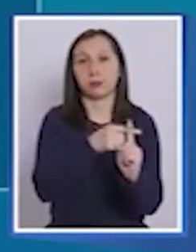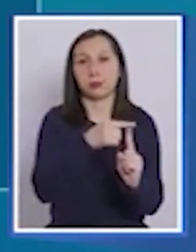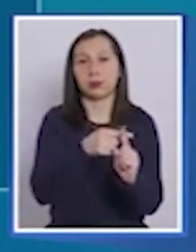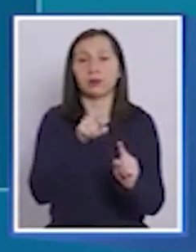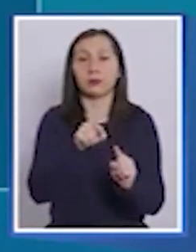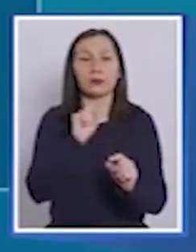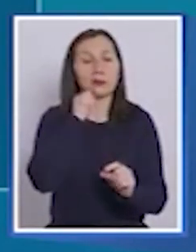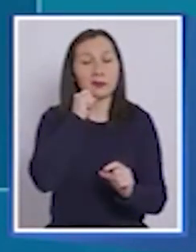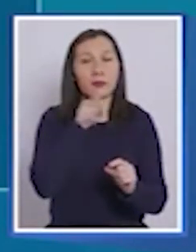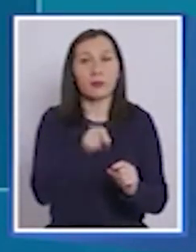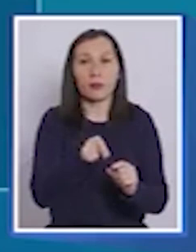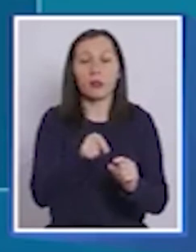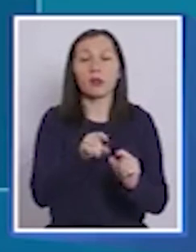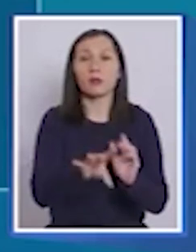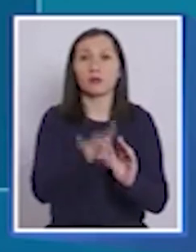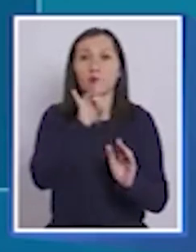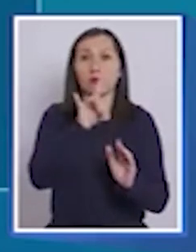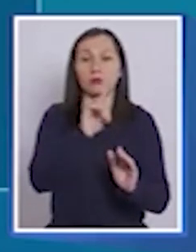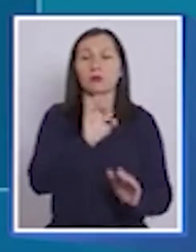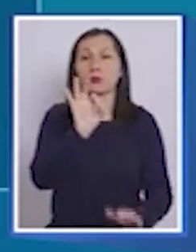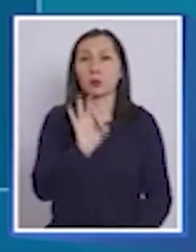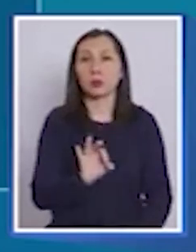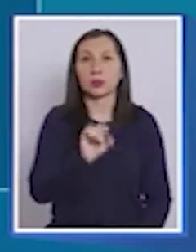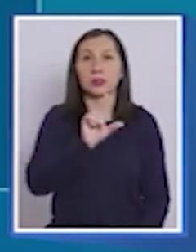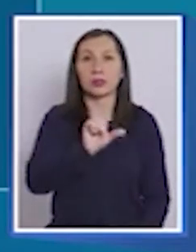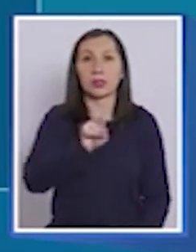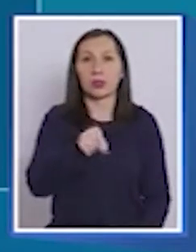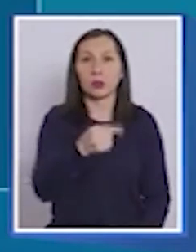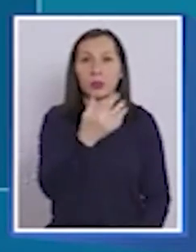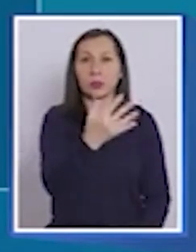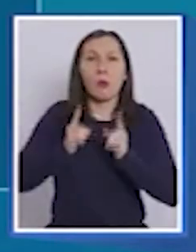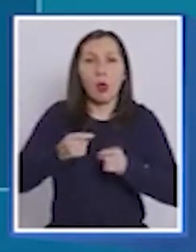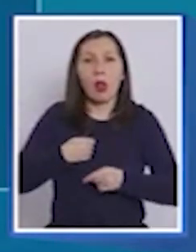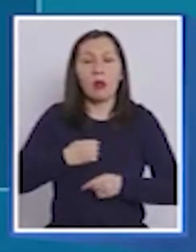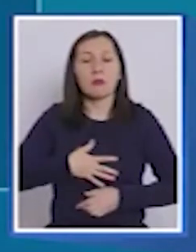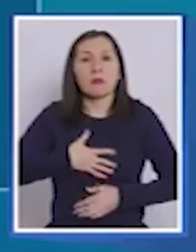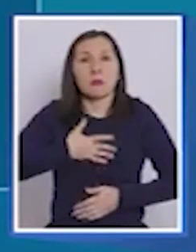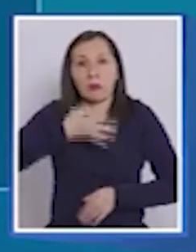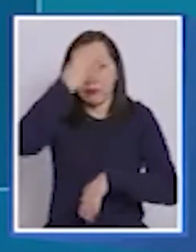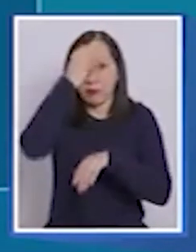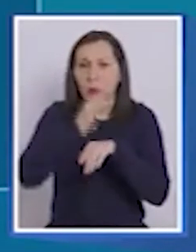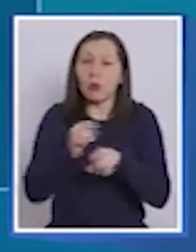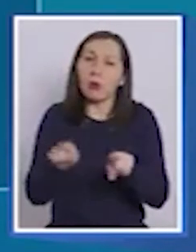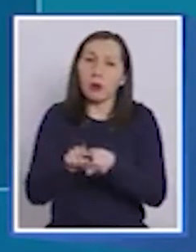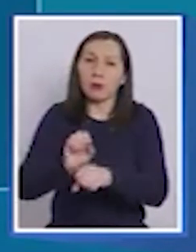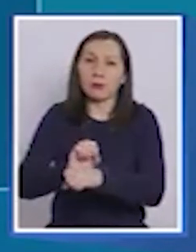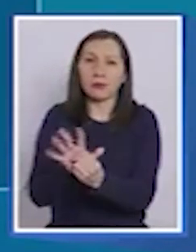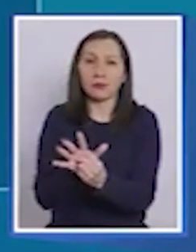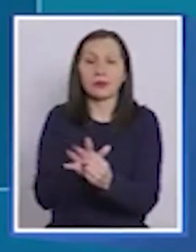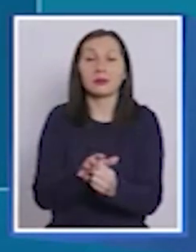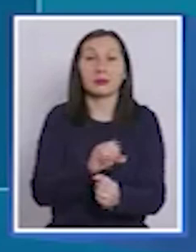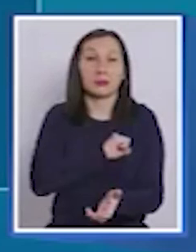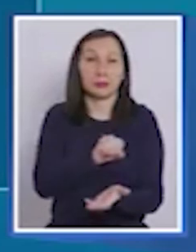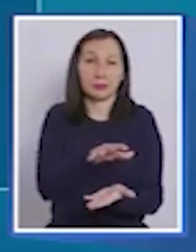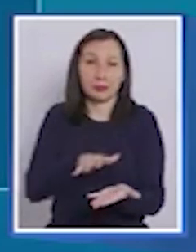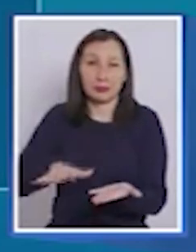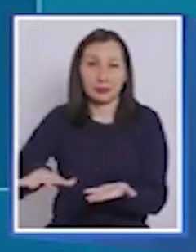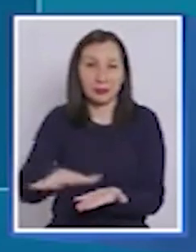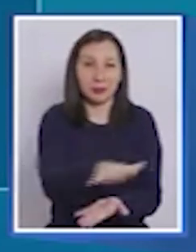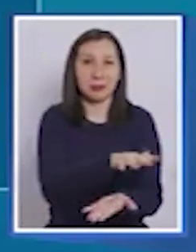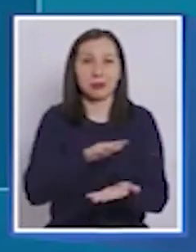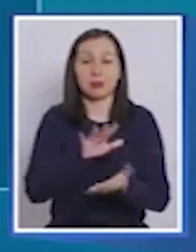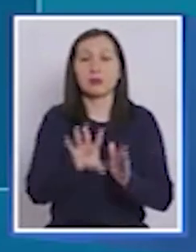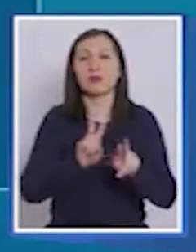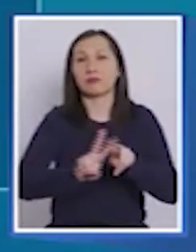lo que corresponde a una positividad de 7,58%. En el caso de la región metropolitana, se